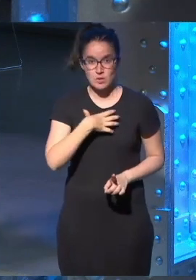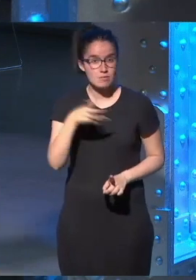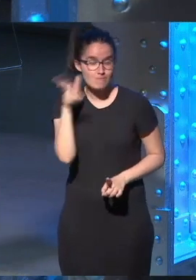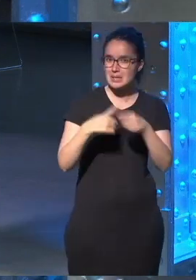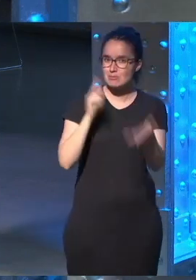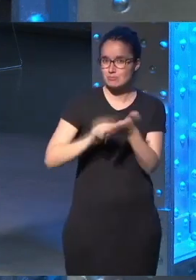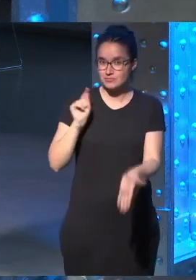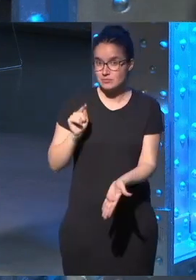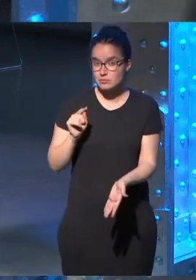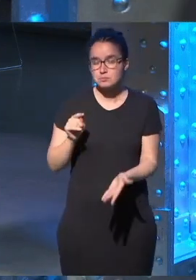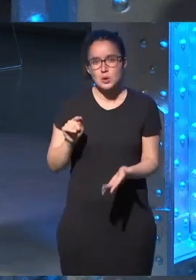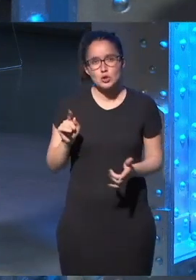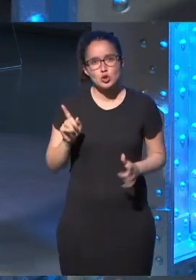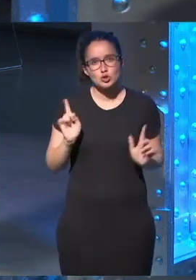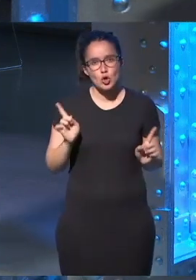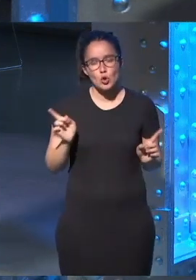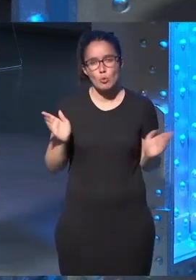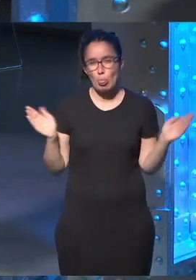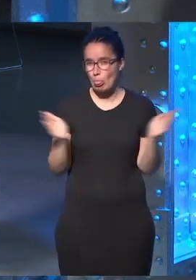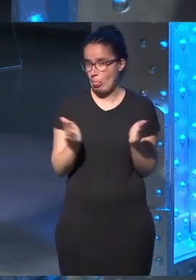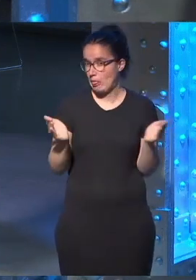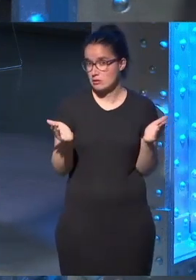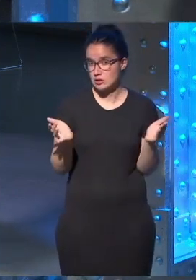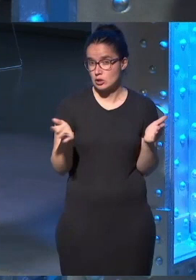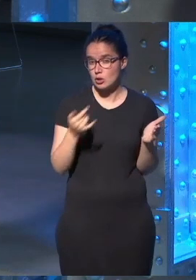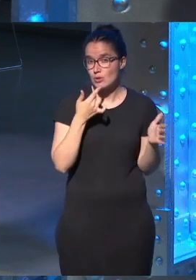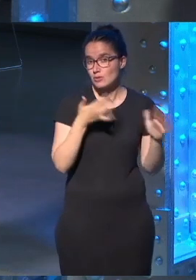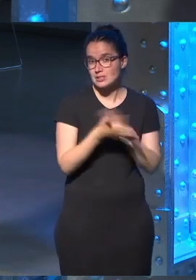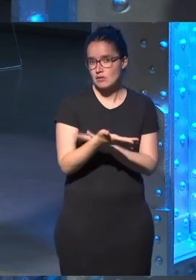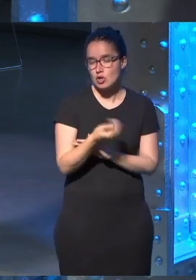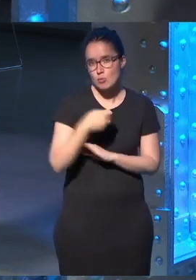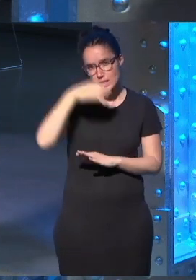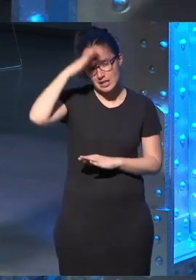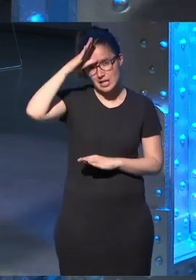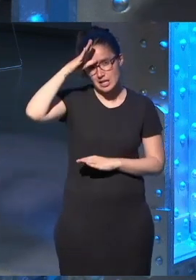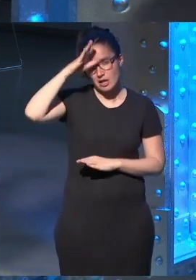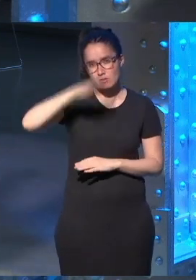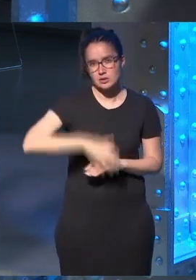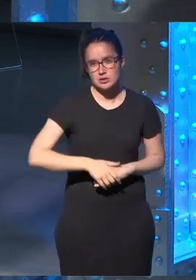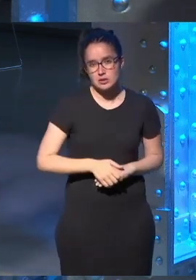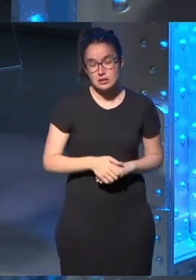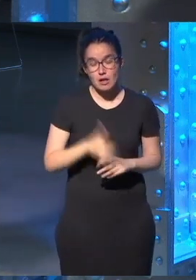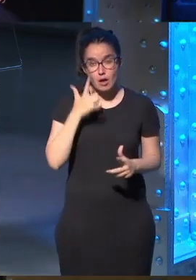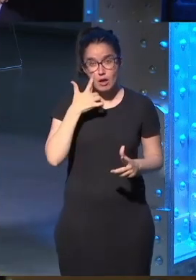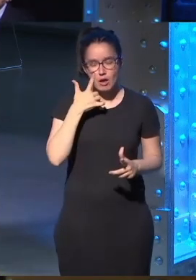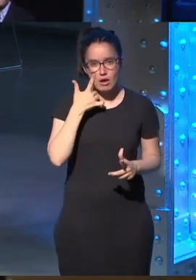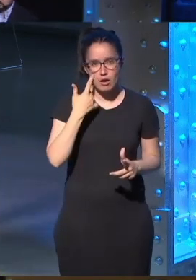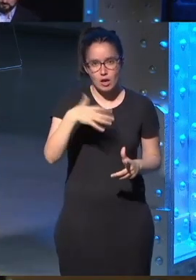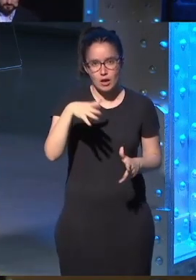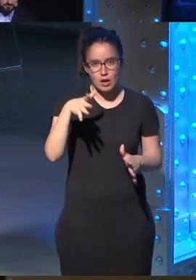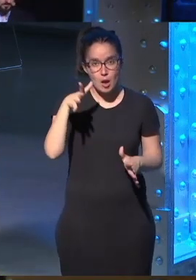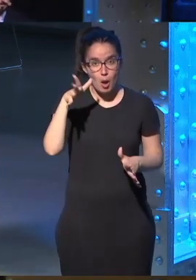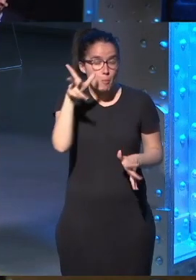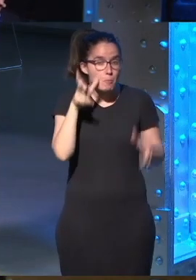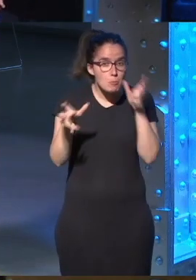no puede escuchar. Esto es solamente una parte pequeña de lo que podemos definir como inteligencia, la parte de percepción. Hay todo